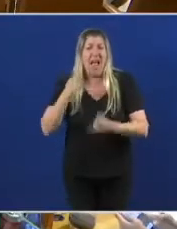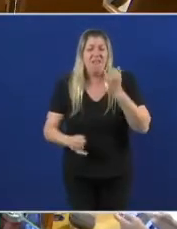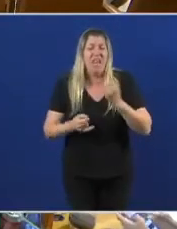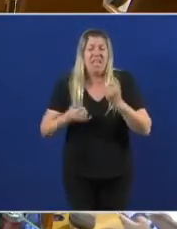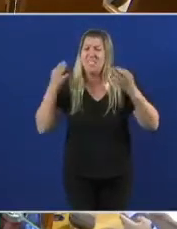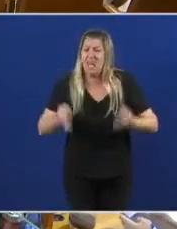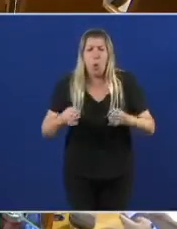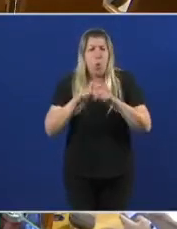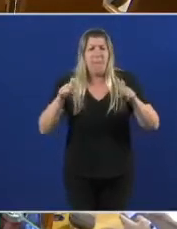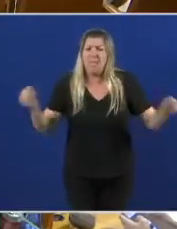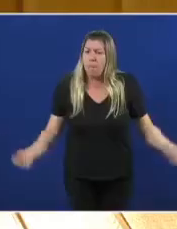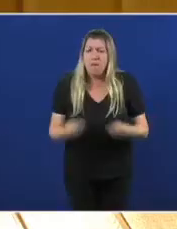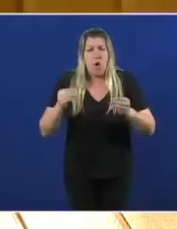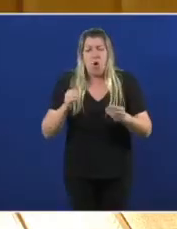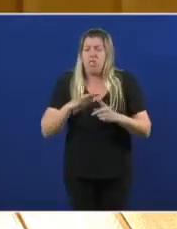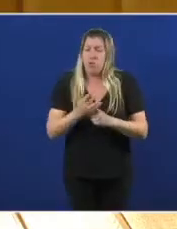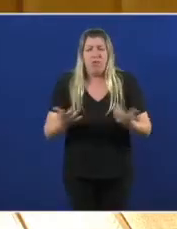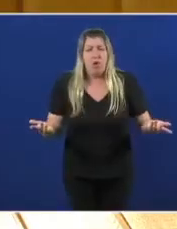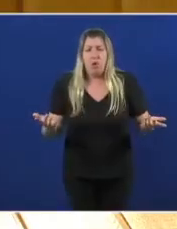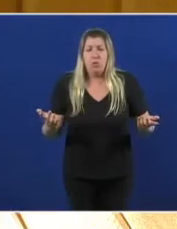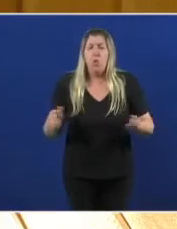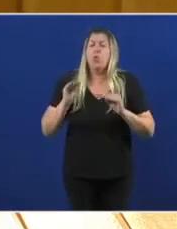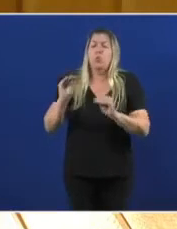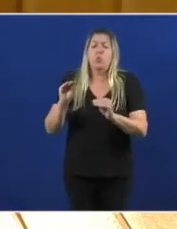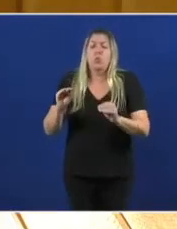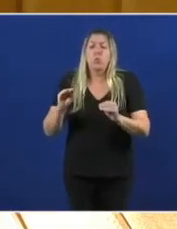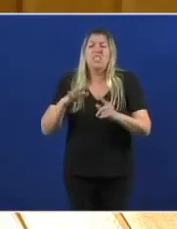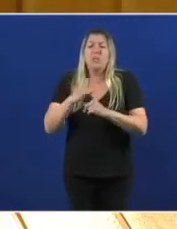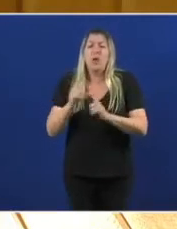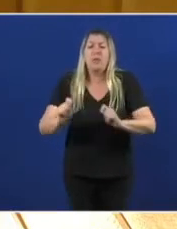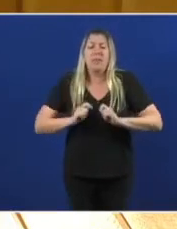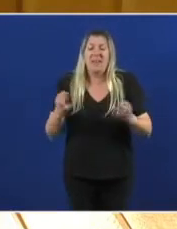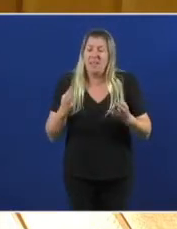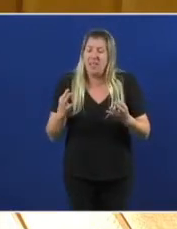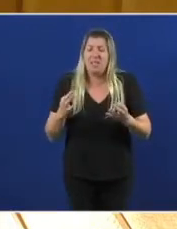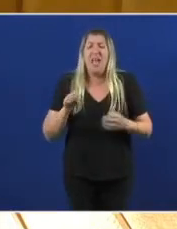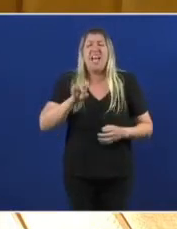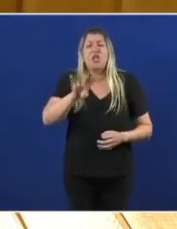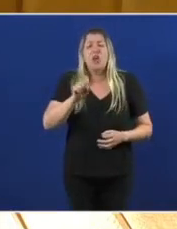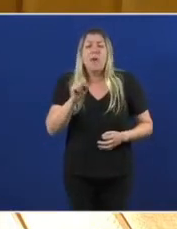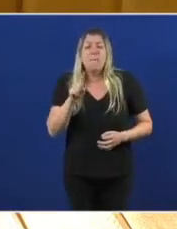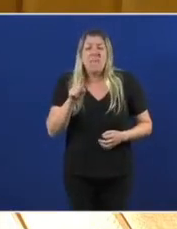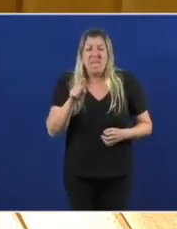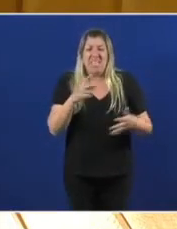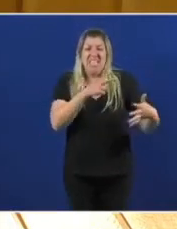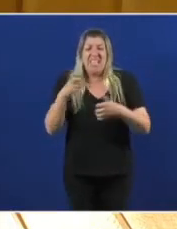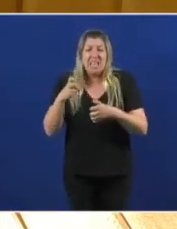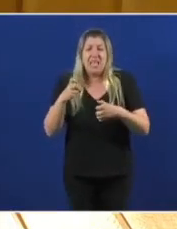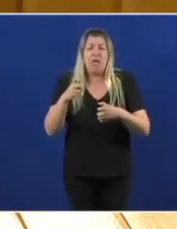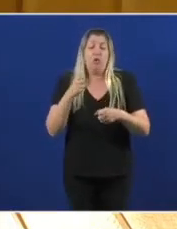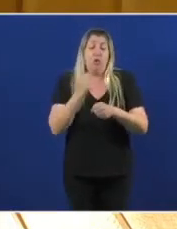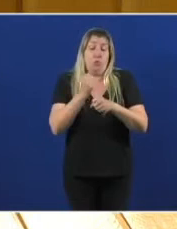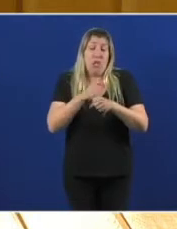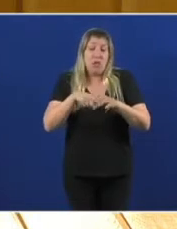Deixanos como balance industrial 4.000-14.700 empregos destruídos. Un